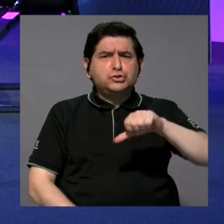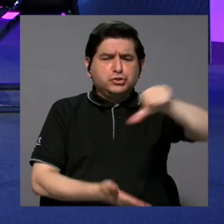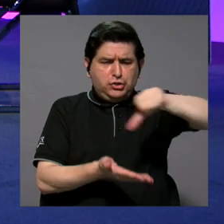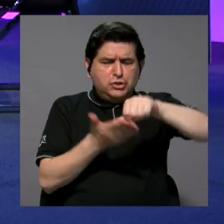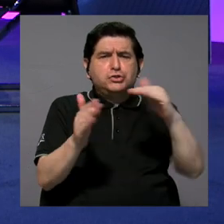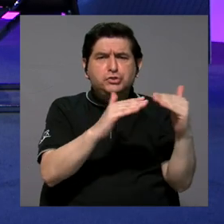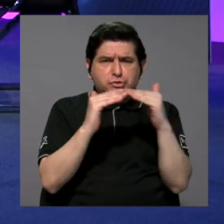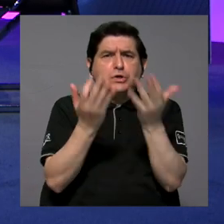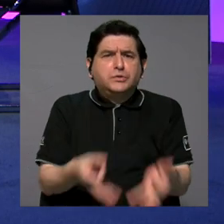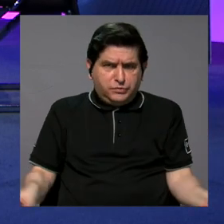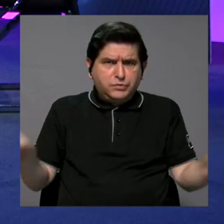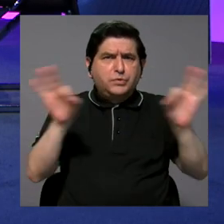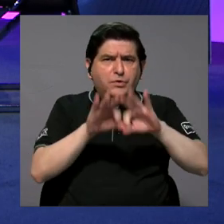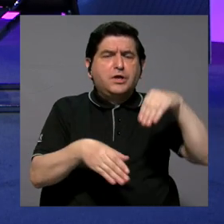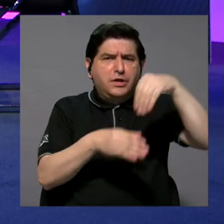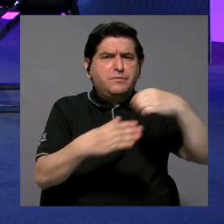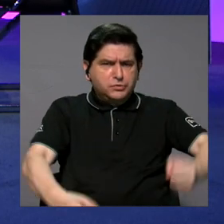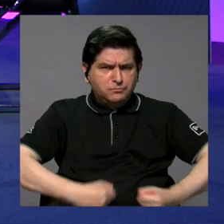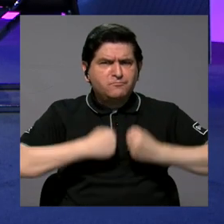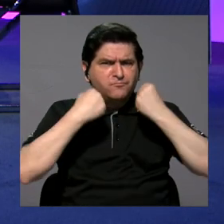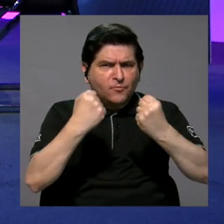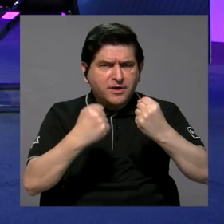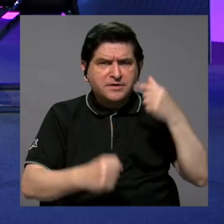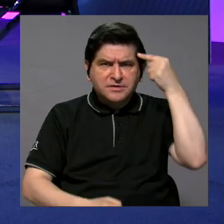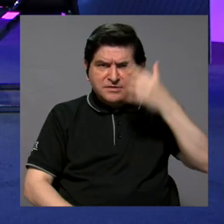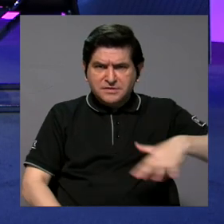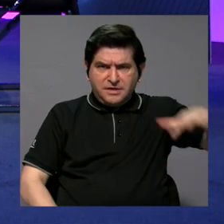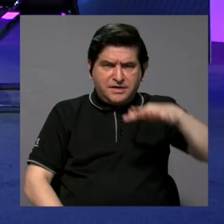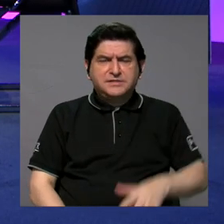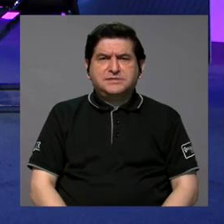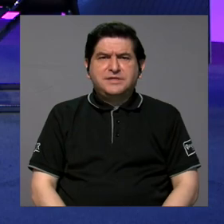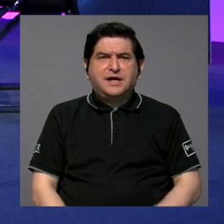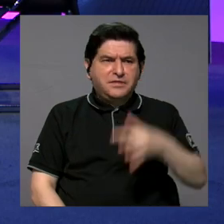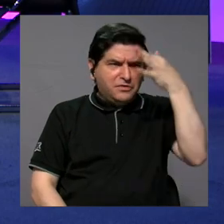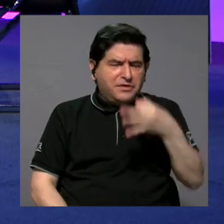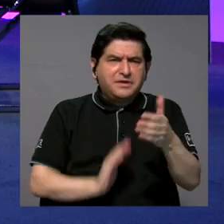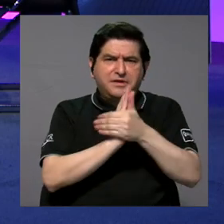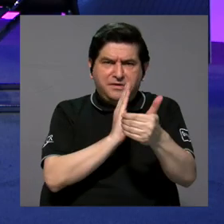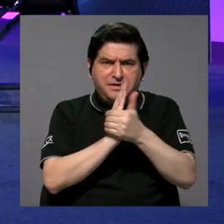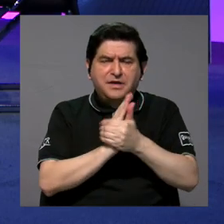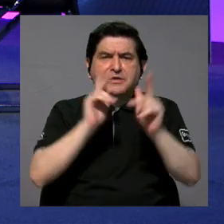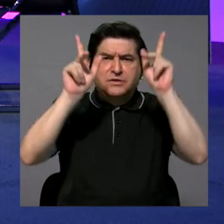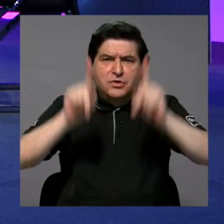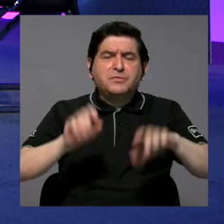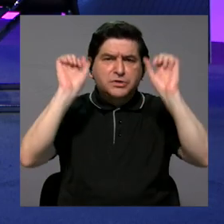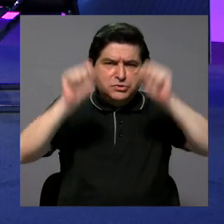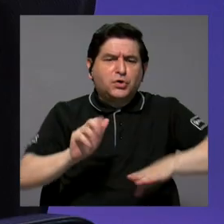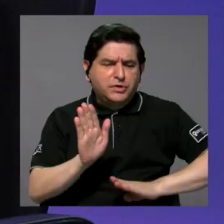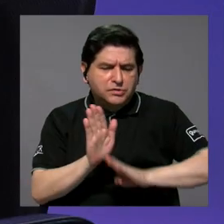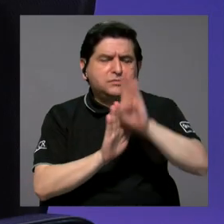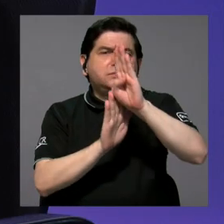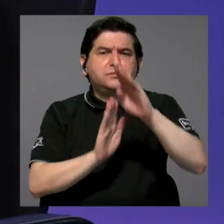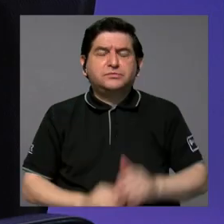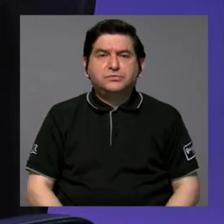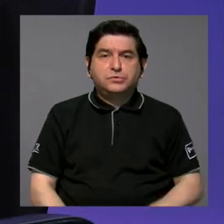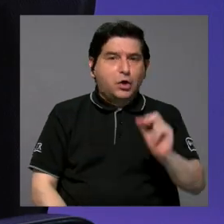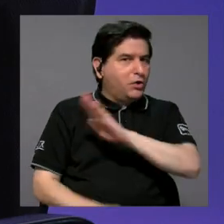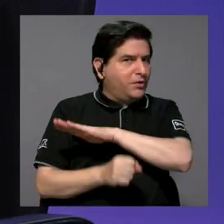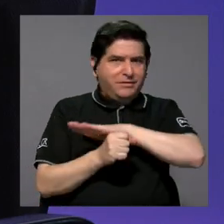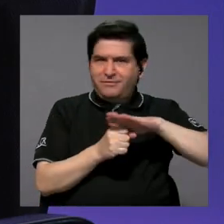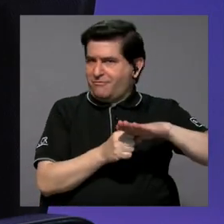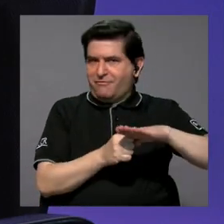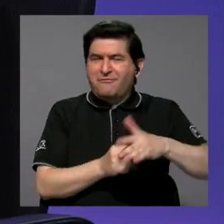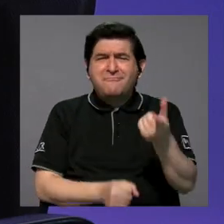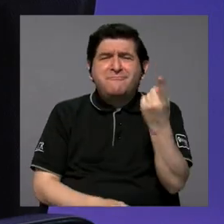cívicos son muy importantes, es una inversión fuerte que hace el Estado, una apuesta a creer en las habilidades que las personas pueden desarrollar. No es suficiente,